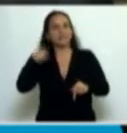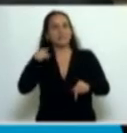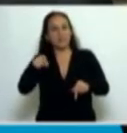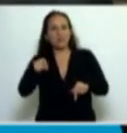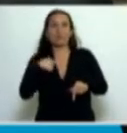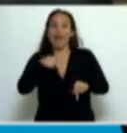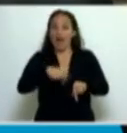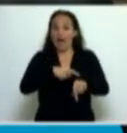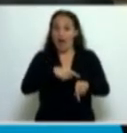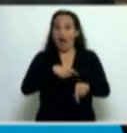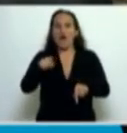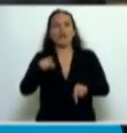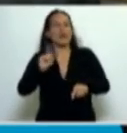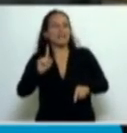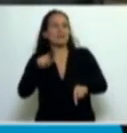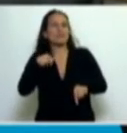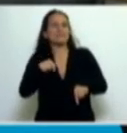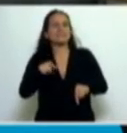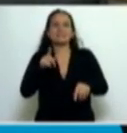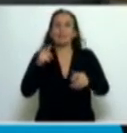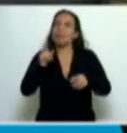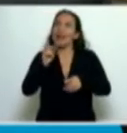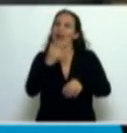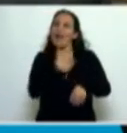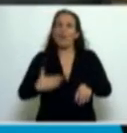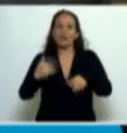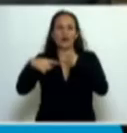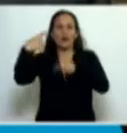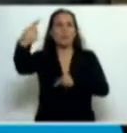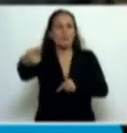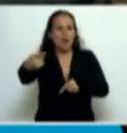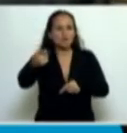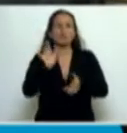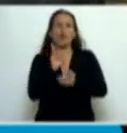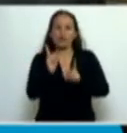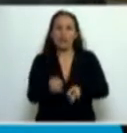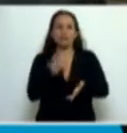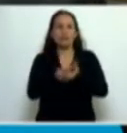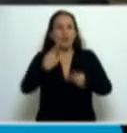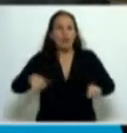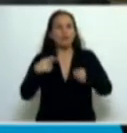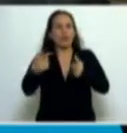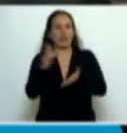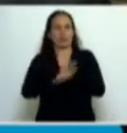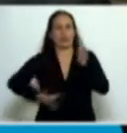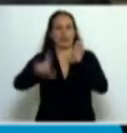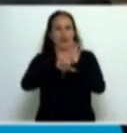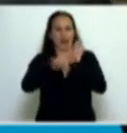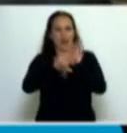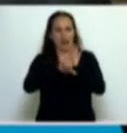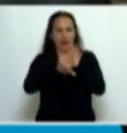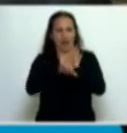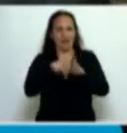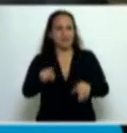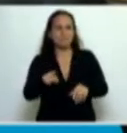es un buen legado a esta altura para el próximo gobierno en lo que le dejaríamos con esta ley. Nosotros no ponemos